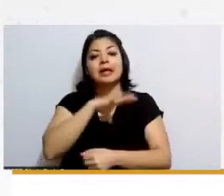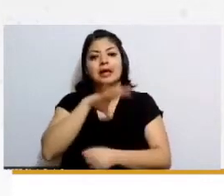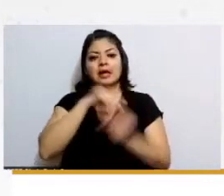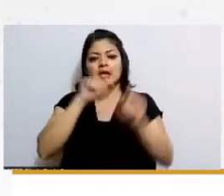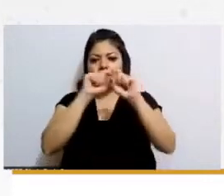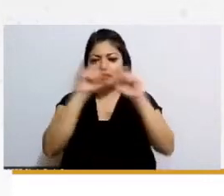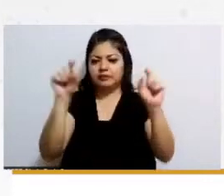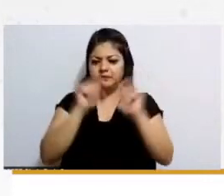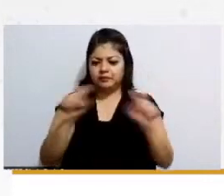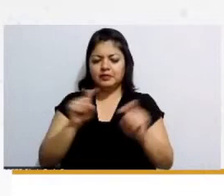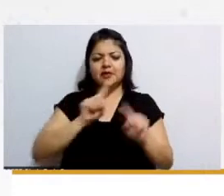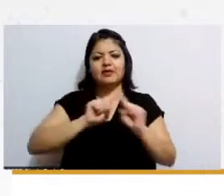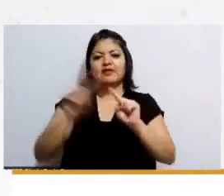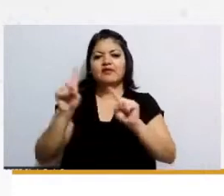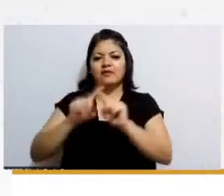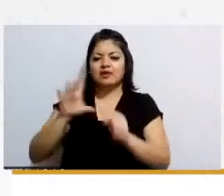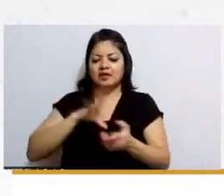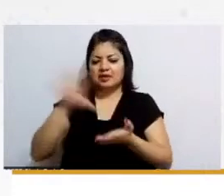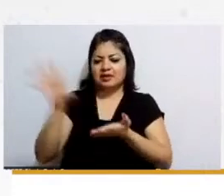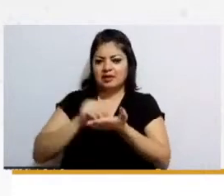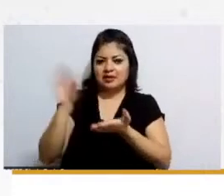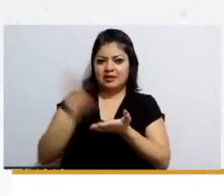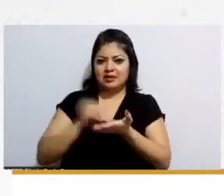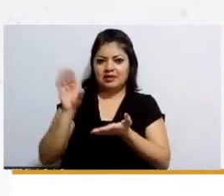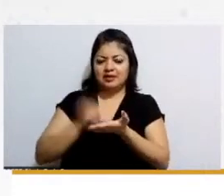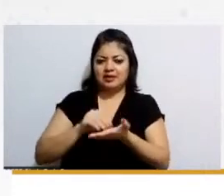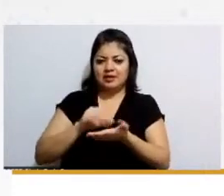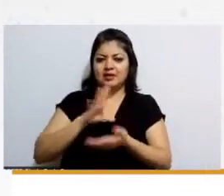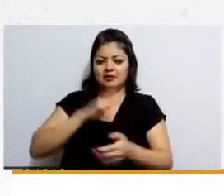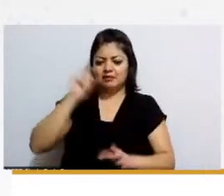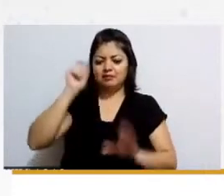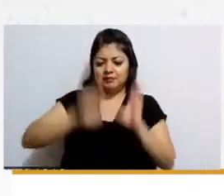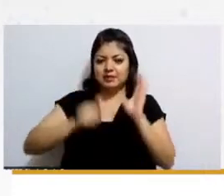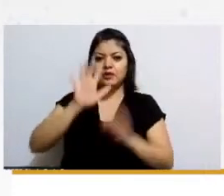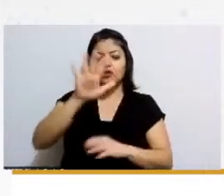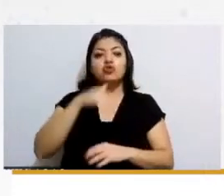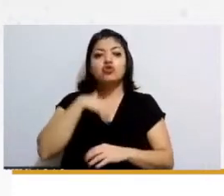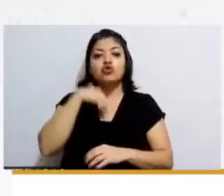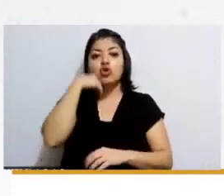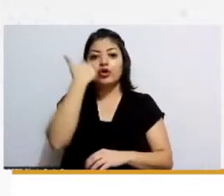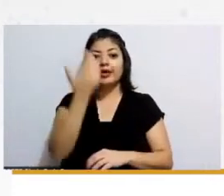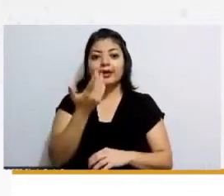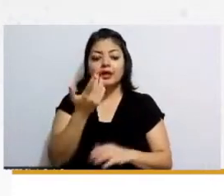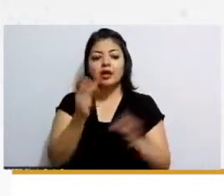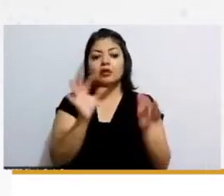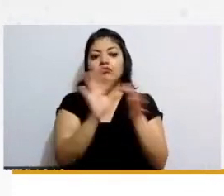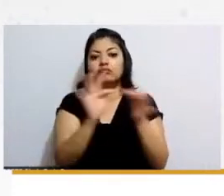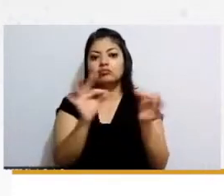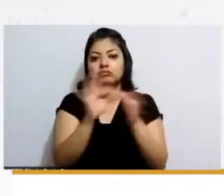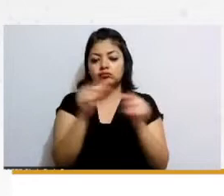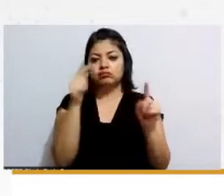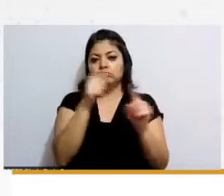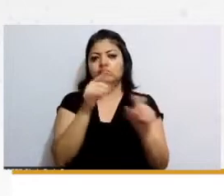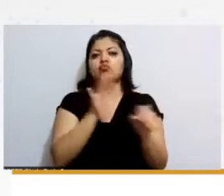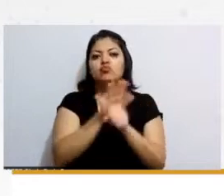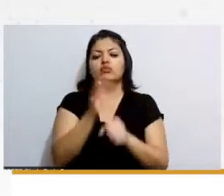y aquí la crítica que voy a hacer y sea constructiva viene un inicio